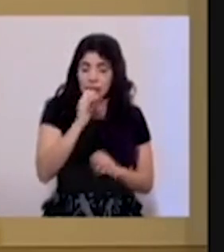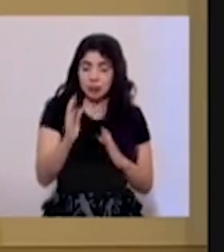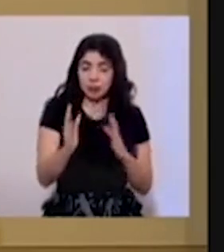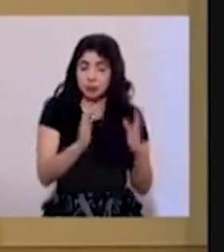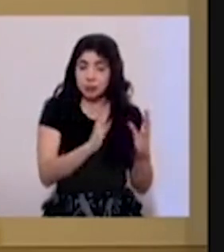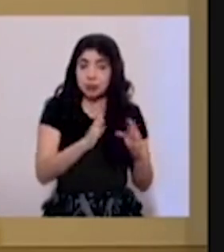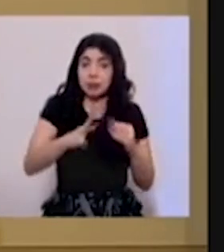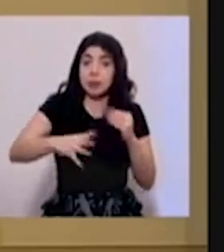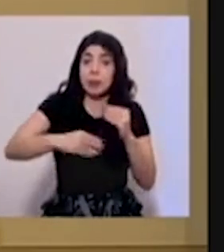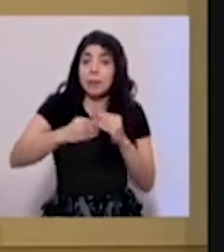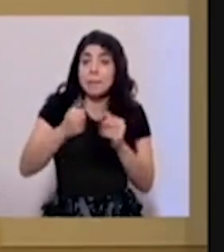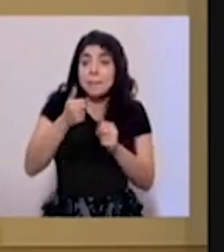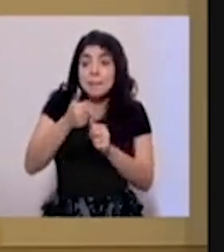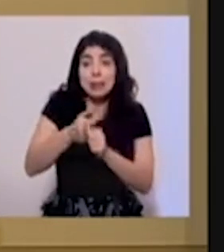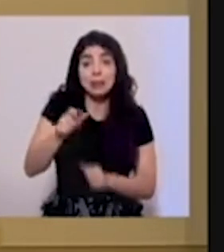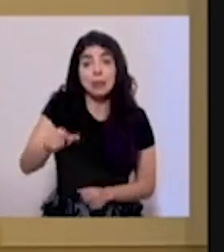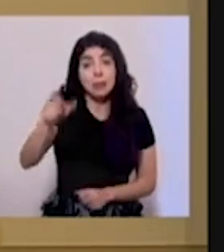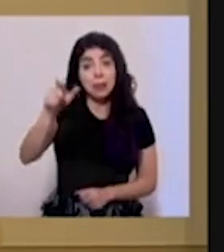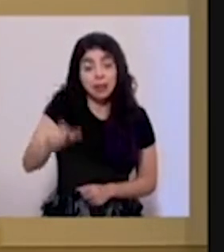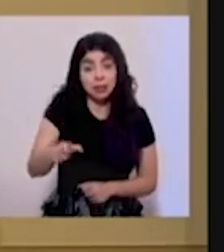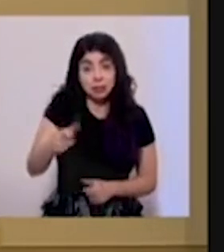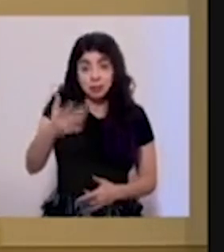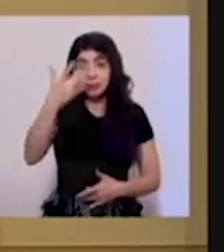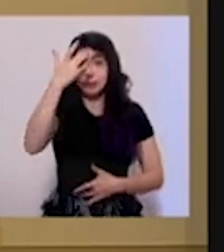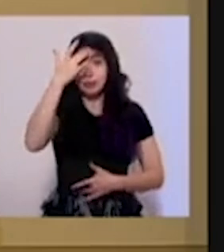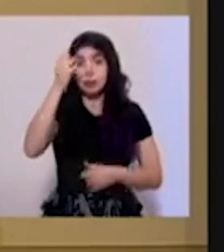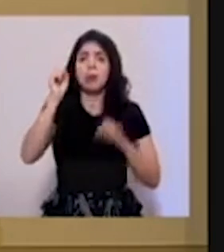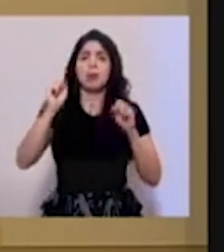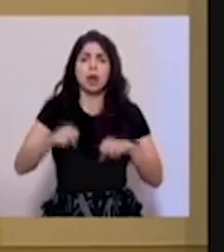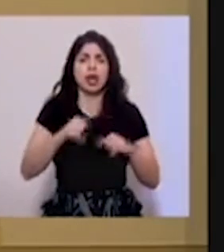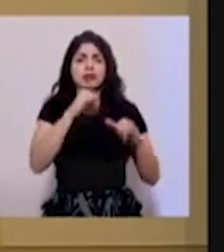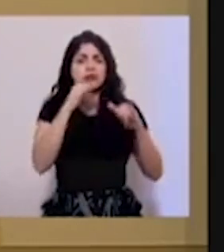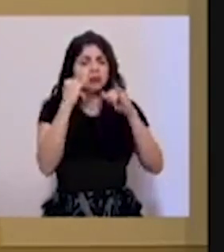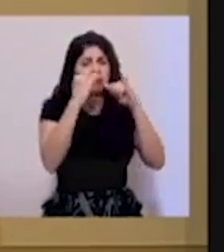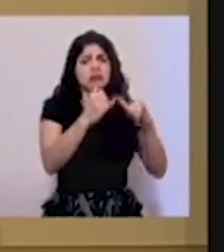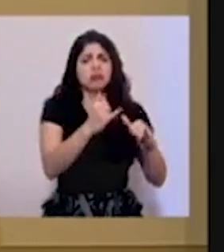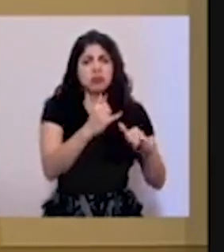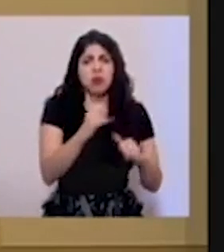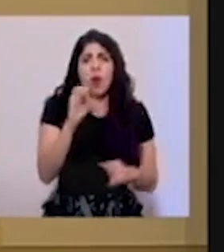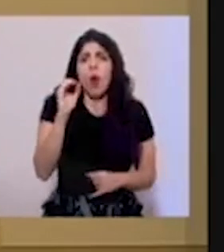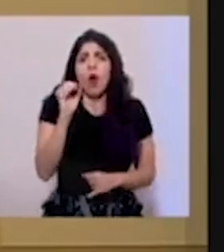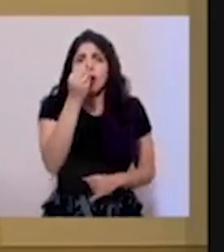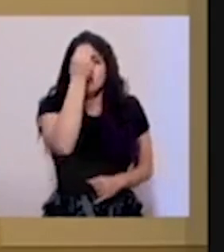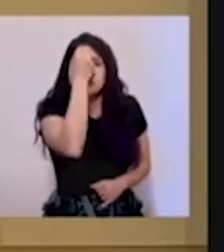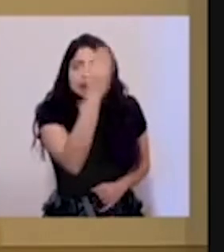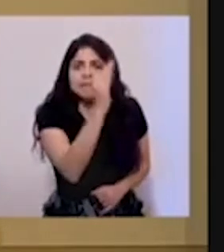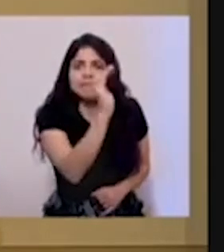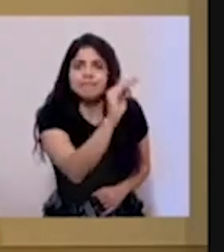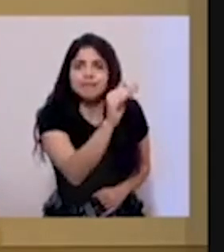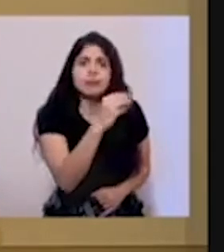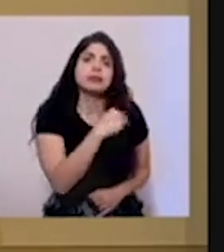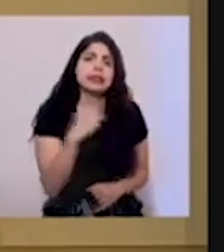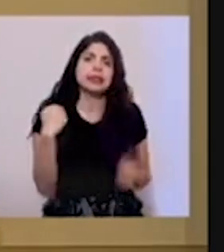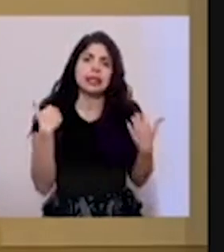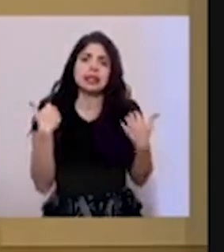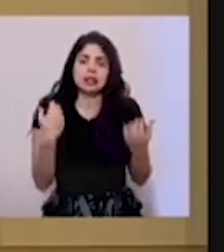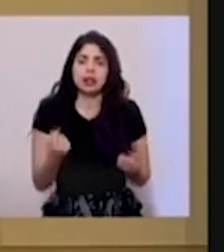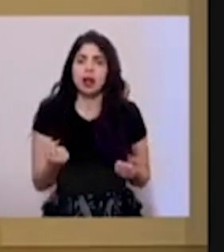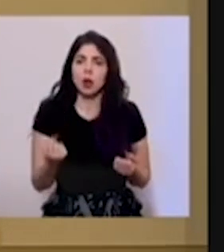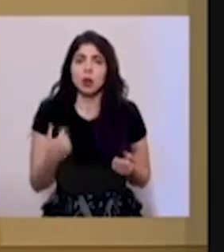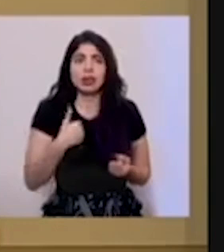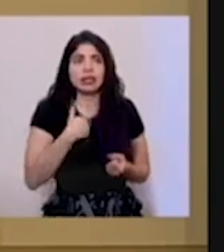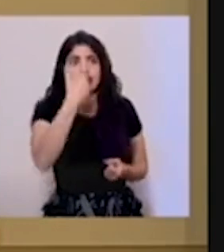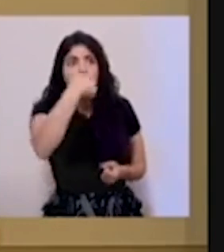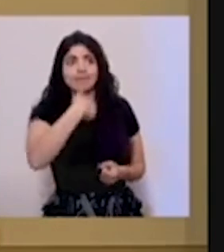Adicionalmente, la persona puede denunciarlo o notificarlo más bien al Ministerio de Salud, que ha salido